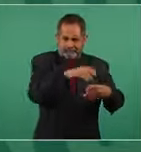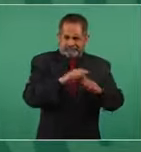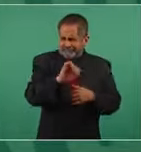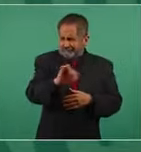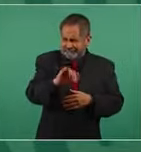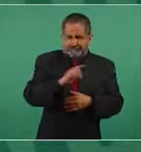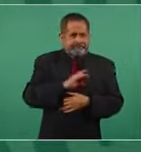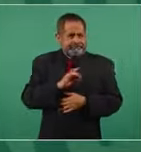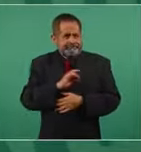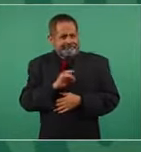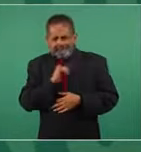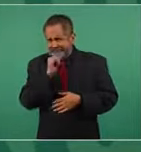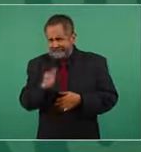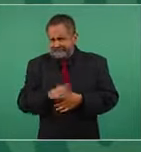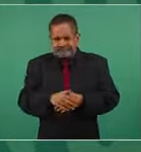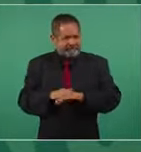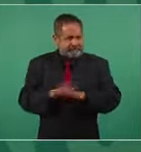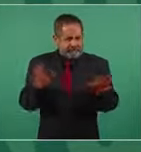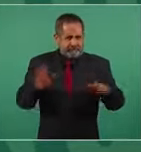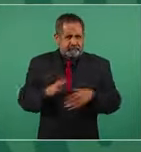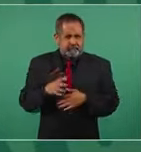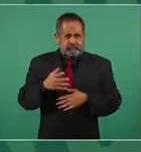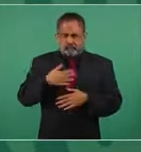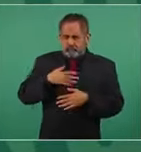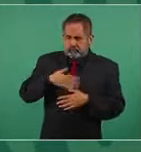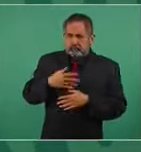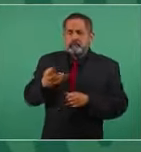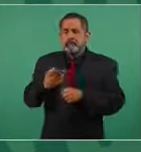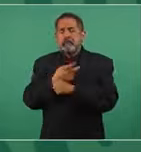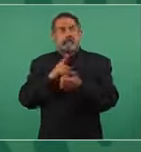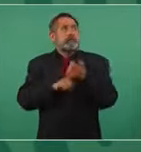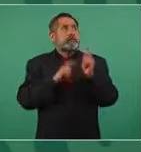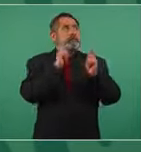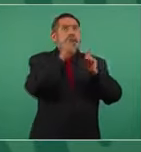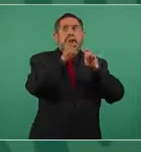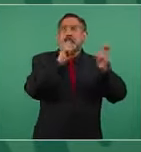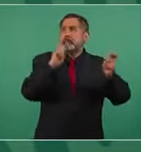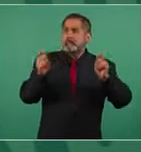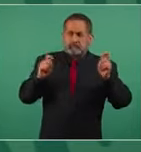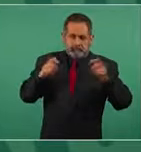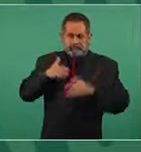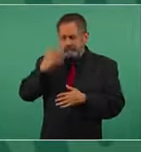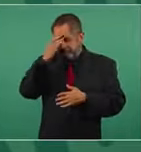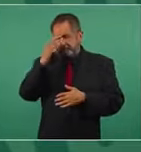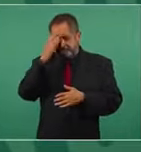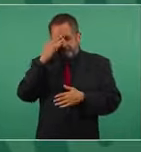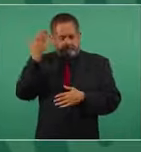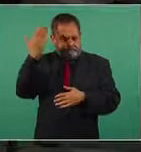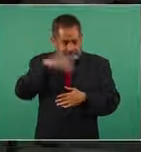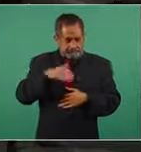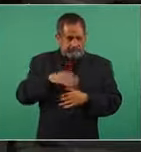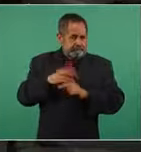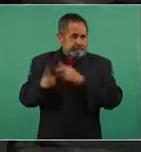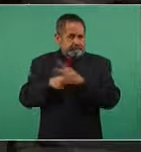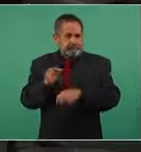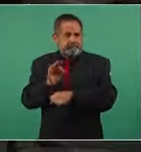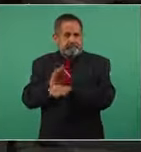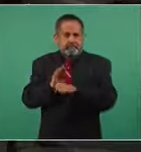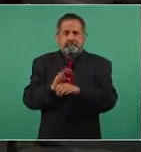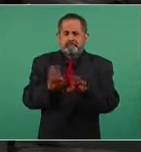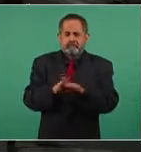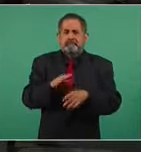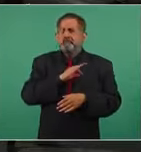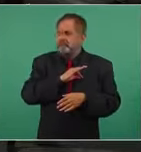nosotros tenemos información de lo que está sucediendo en el país y se puede salir